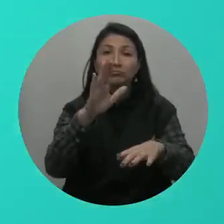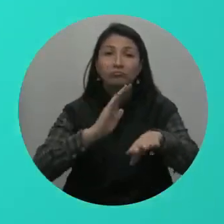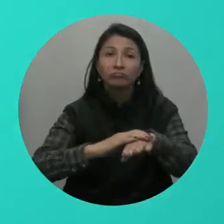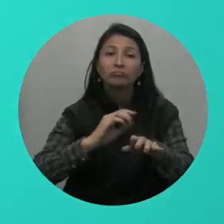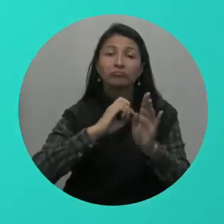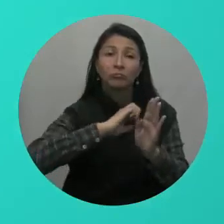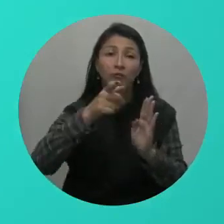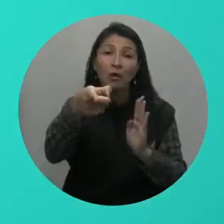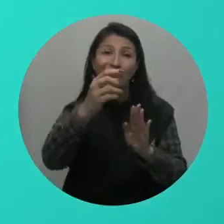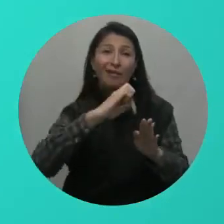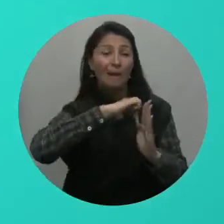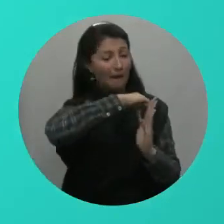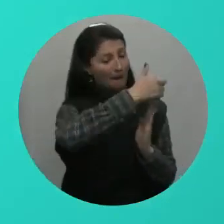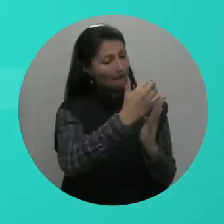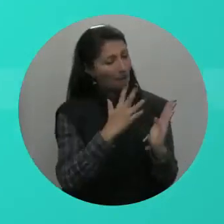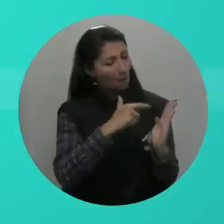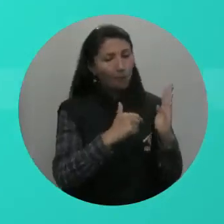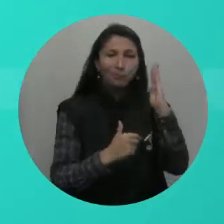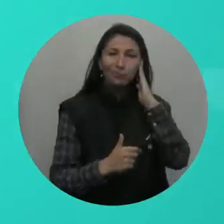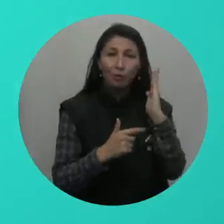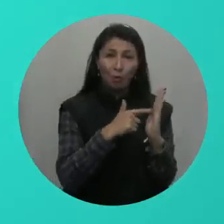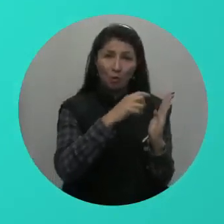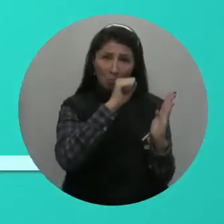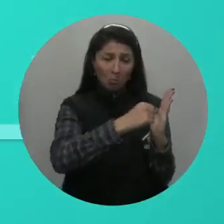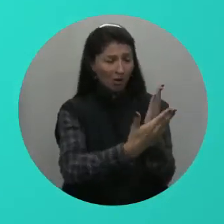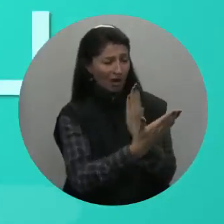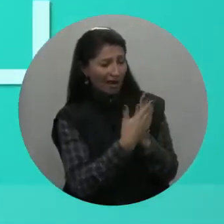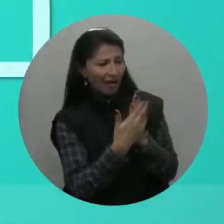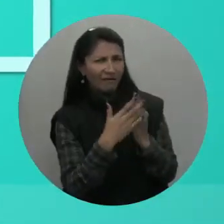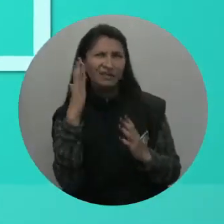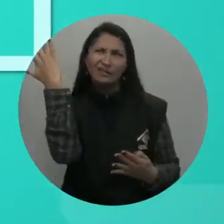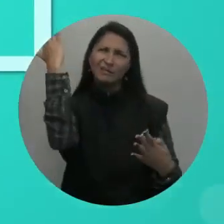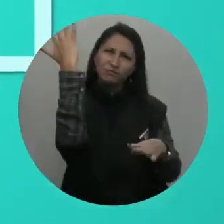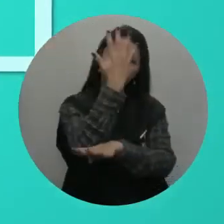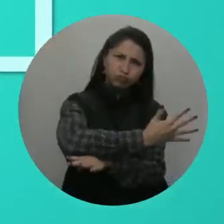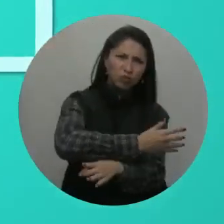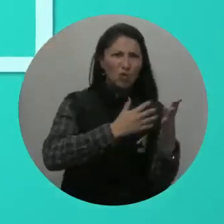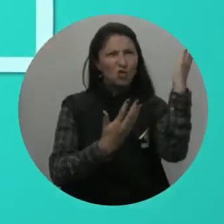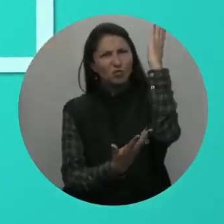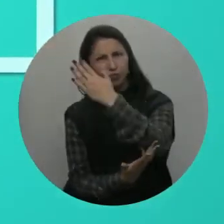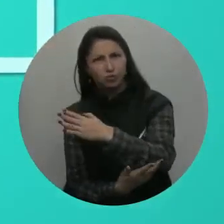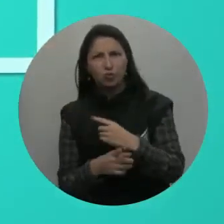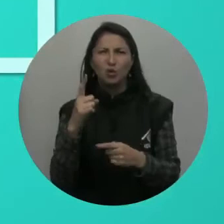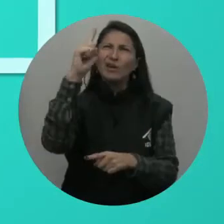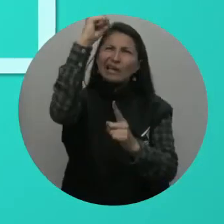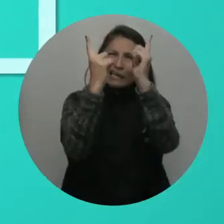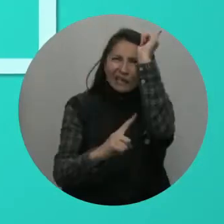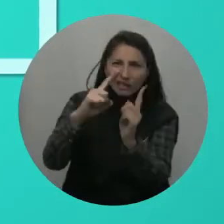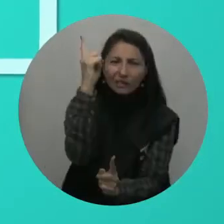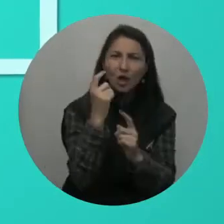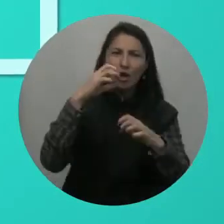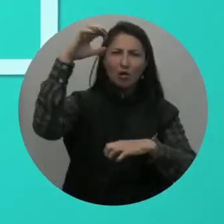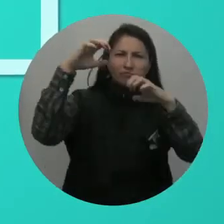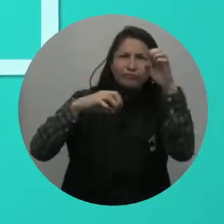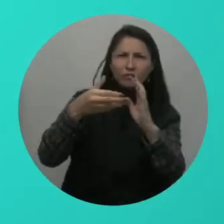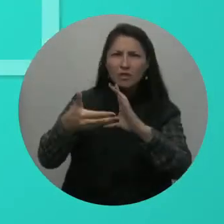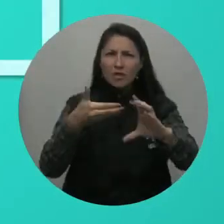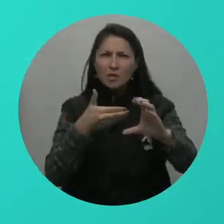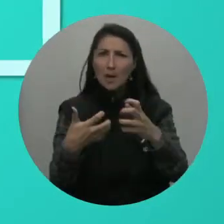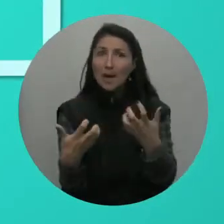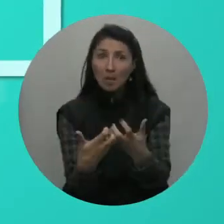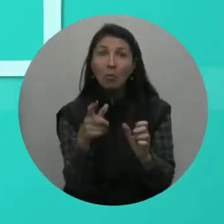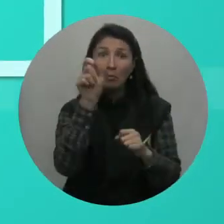.co Te invitamos a consultar la aplicación Mi Pronóstico del Ideam Ahora con información sobre deforestación, rayos,